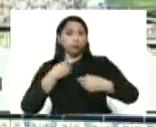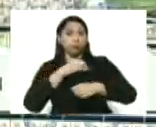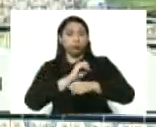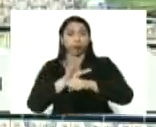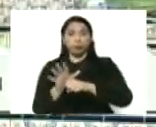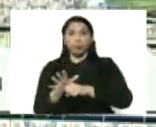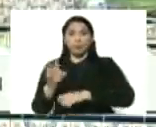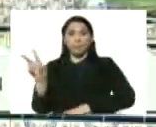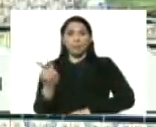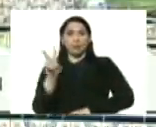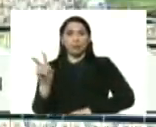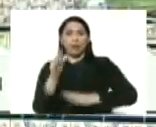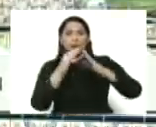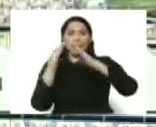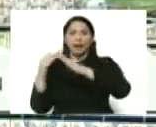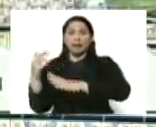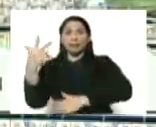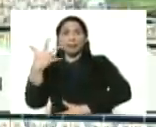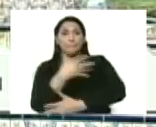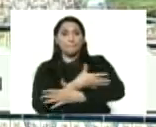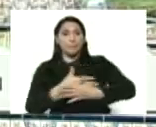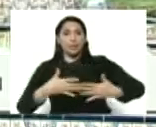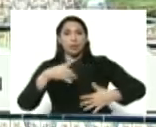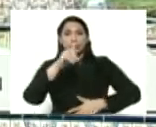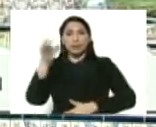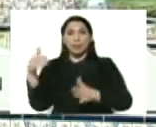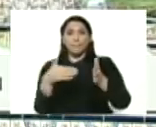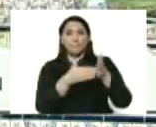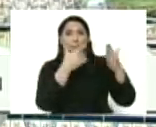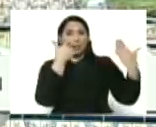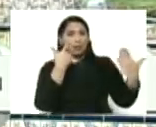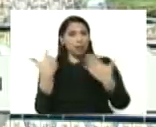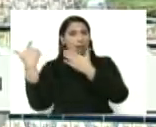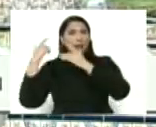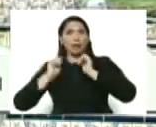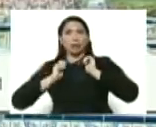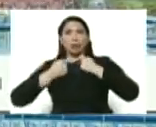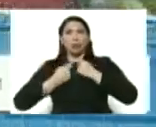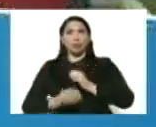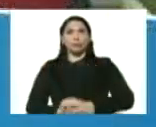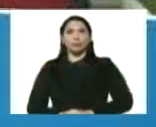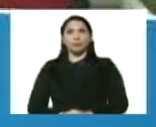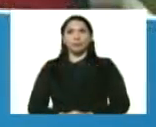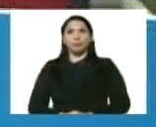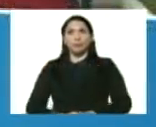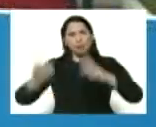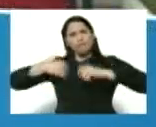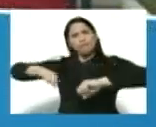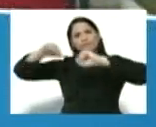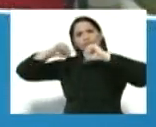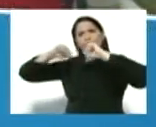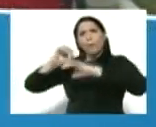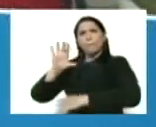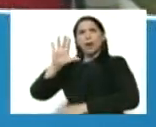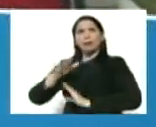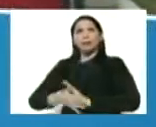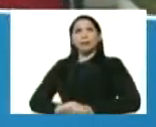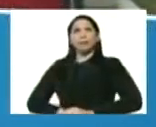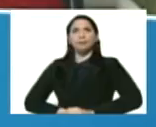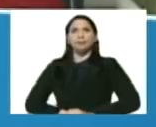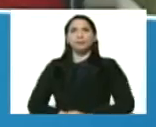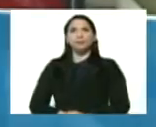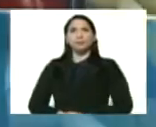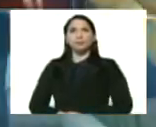a la vivienda 3.100.000. Adelante, Aristóbulo. ¡Que viva la patria! ¡Que viva!